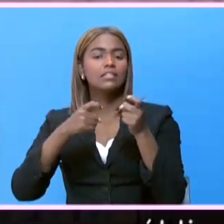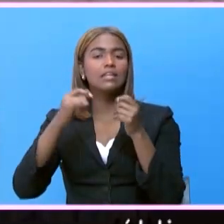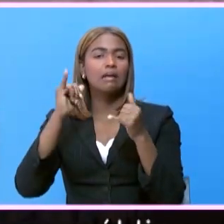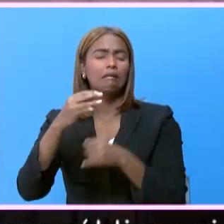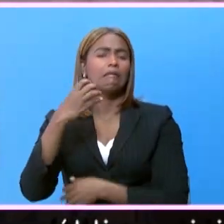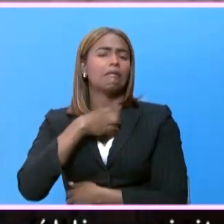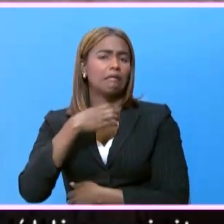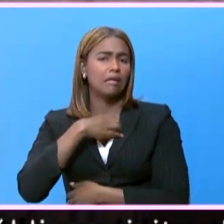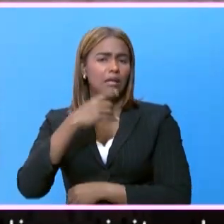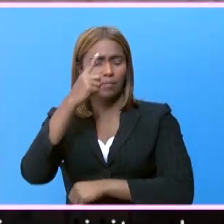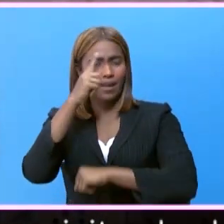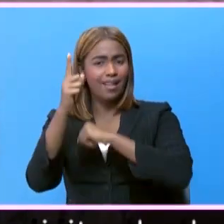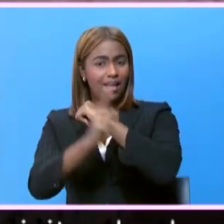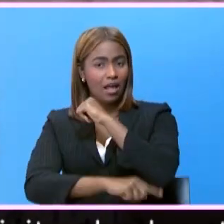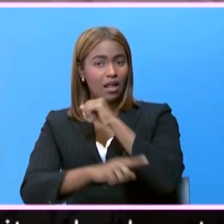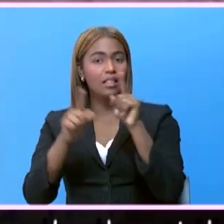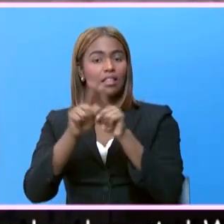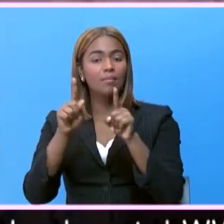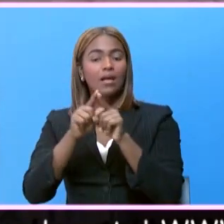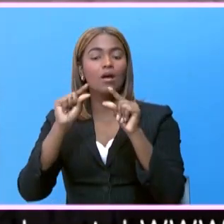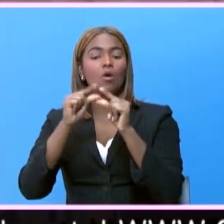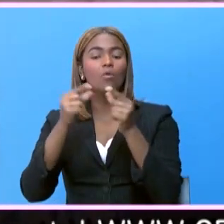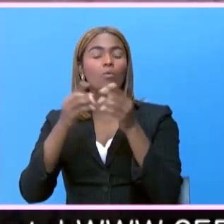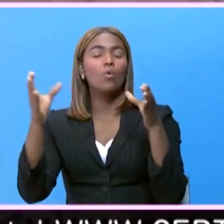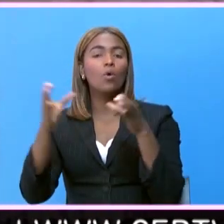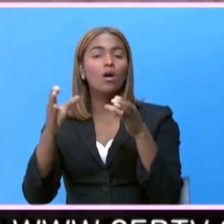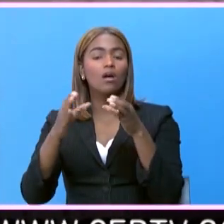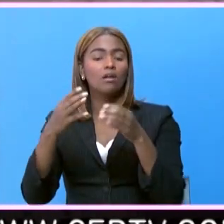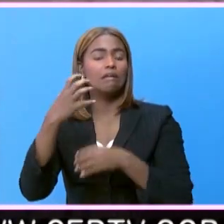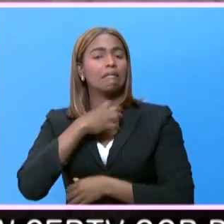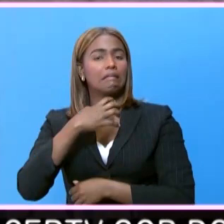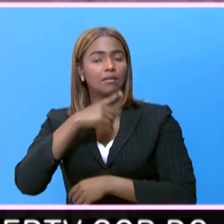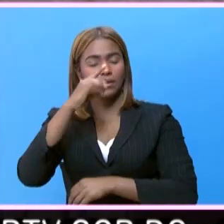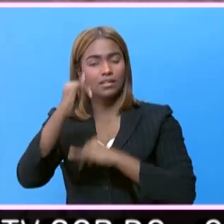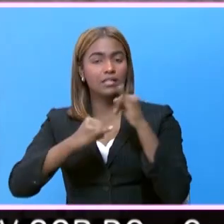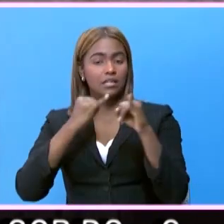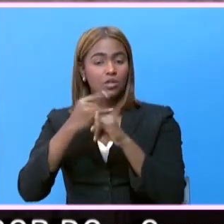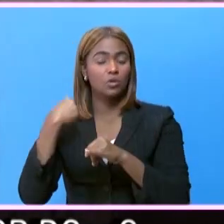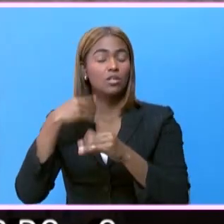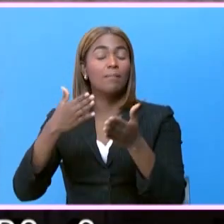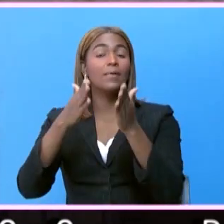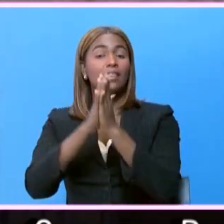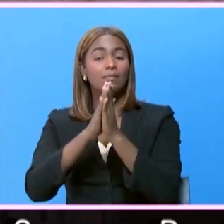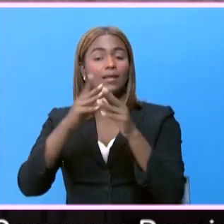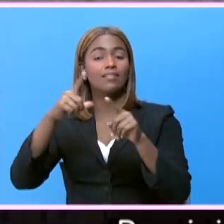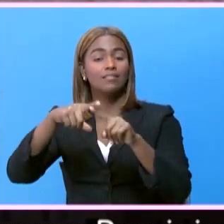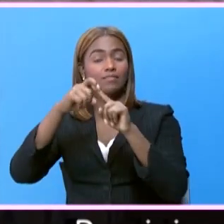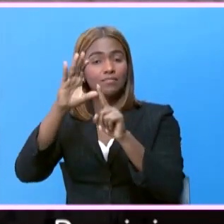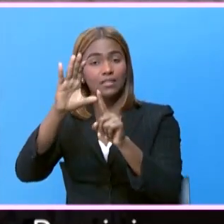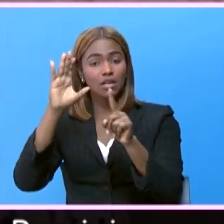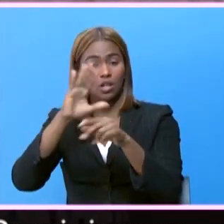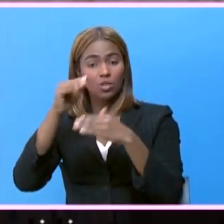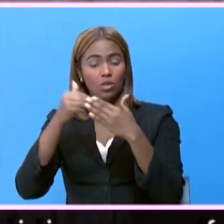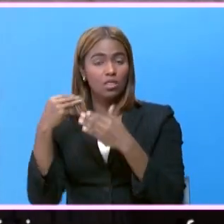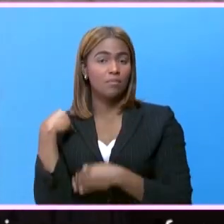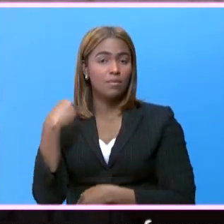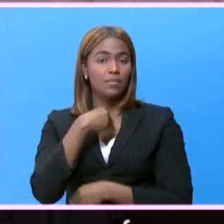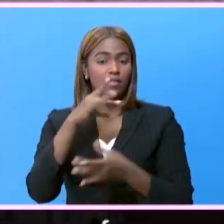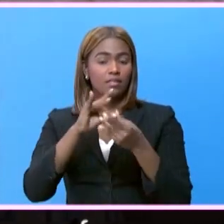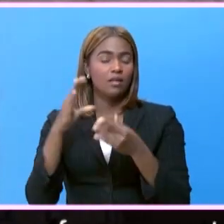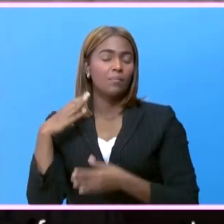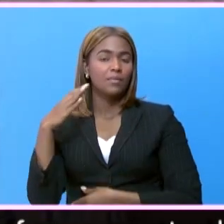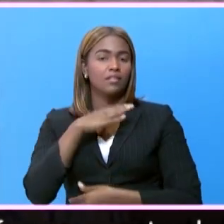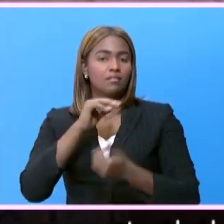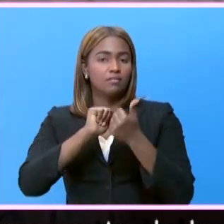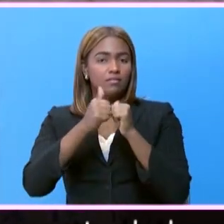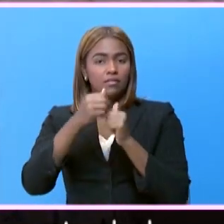querella penal y conjuntamente una querella a nivel internacional, donde estamos pidiendo la suspensión de todos los miembros del Comité Olímpico